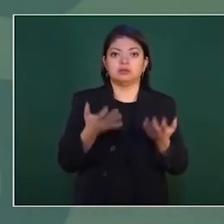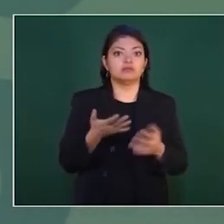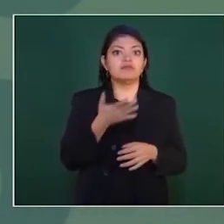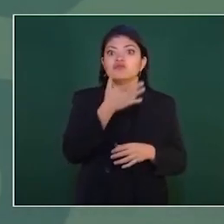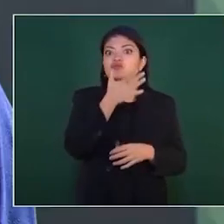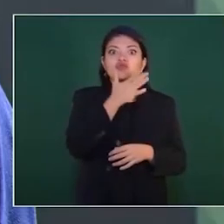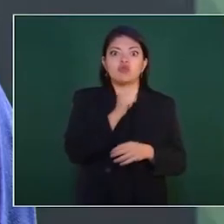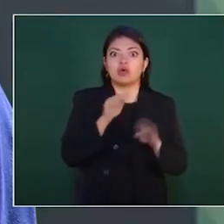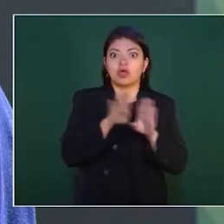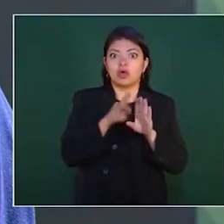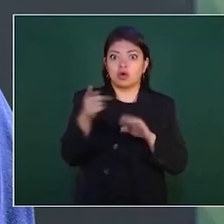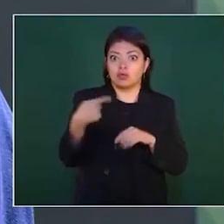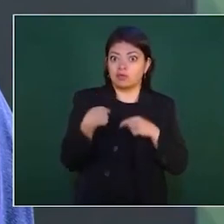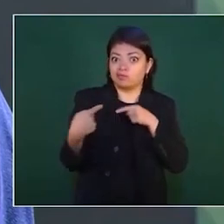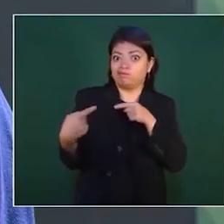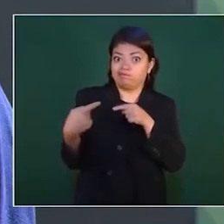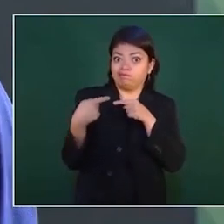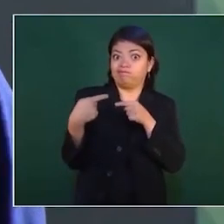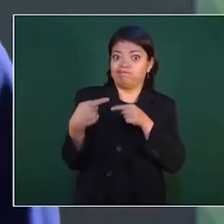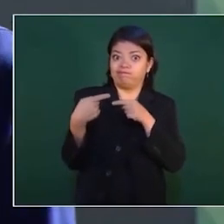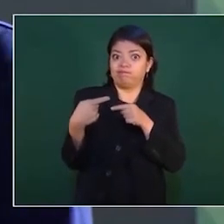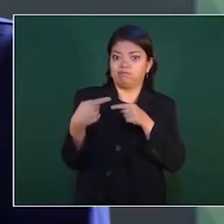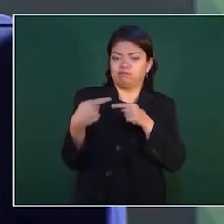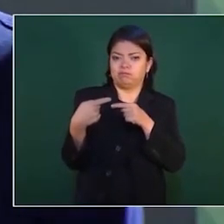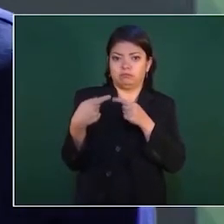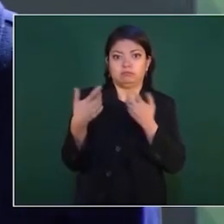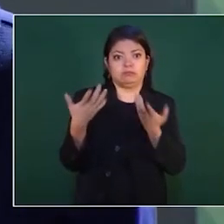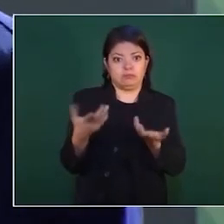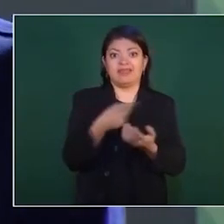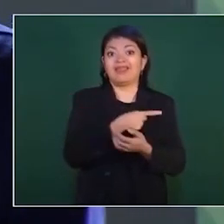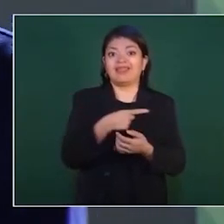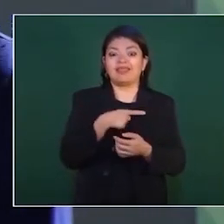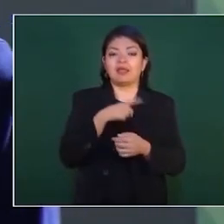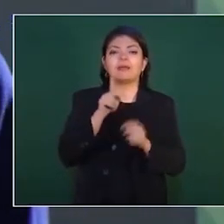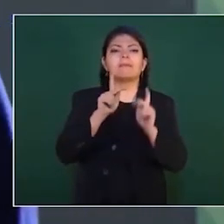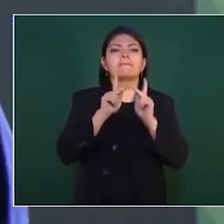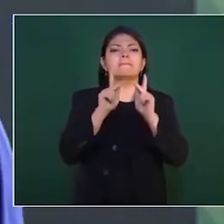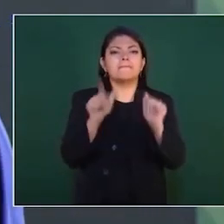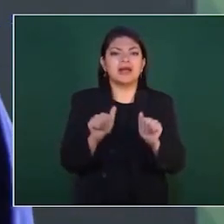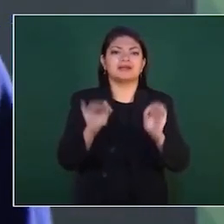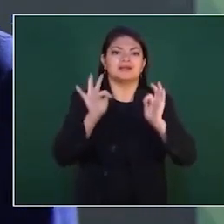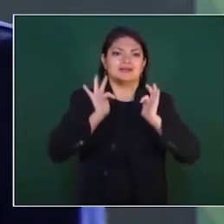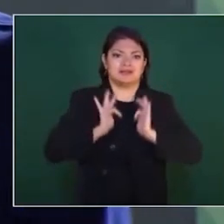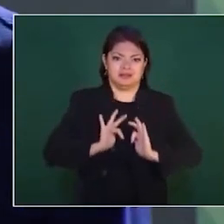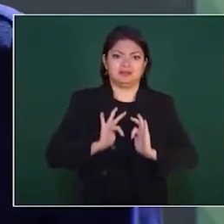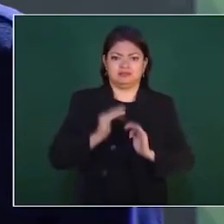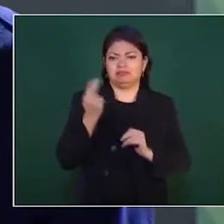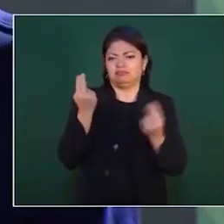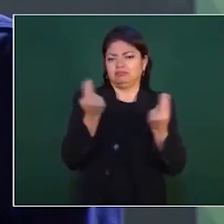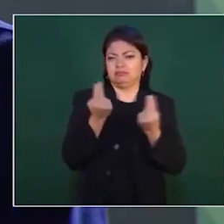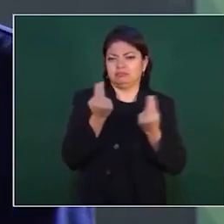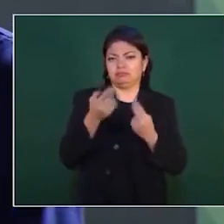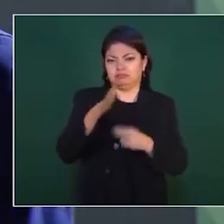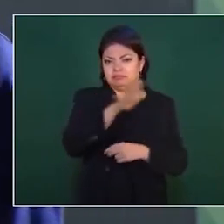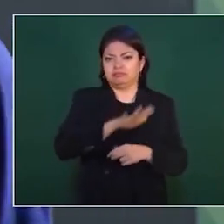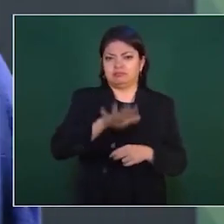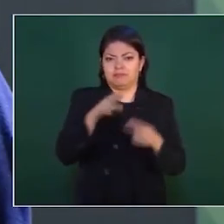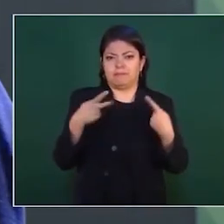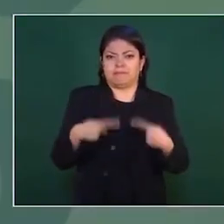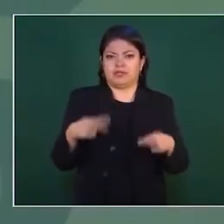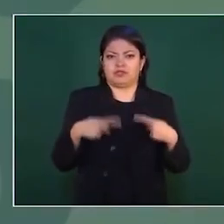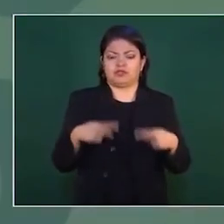nos podemos pelear cuando se trata de garantizar la paz y la tranquilidad de los ciudadanos.